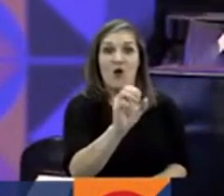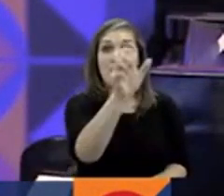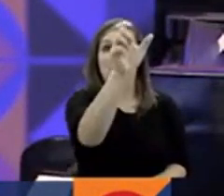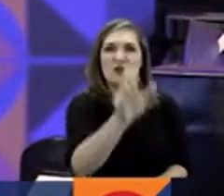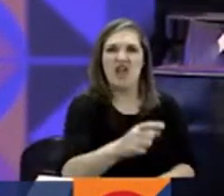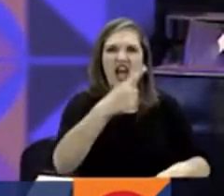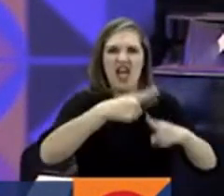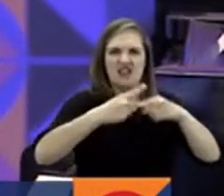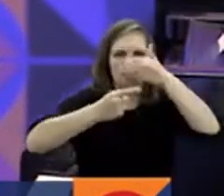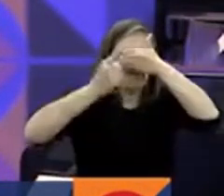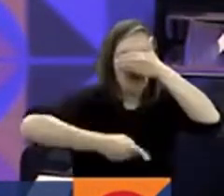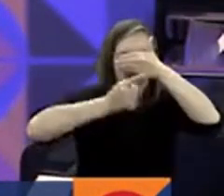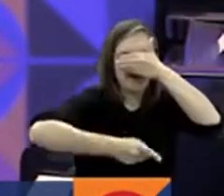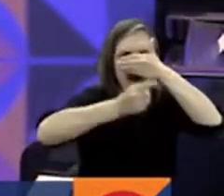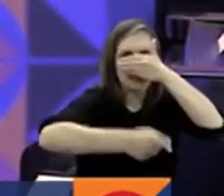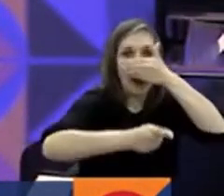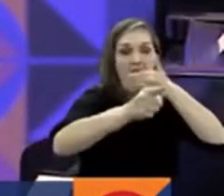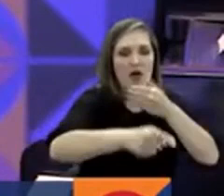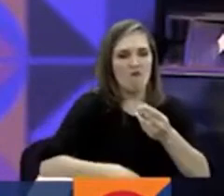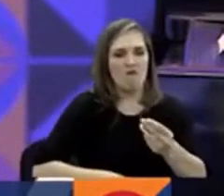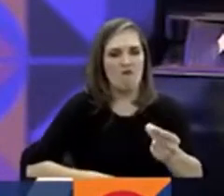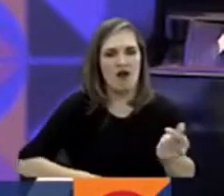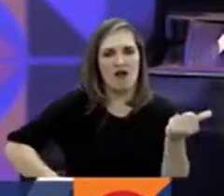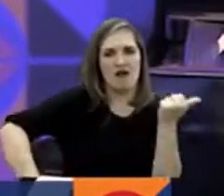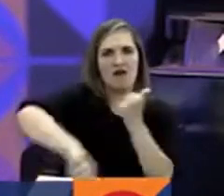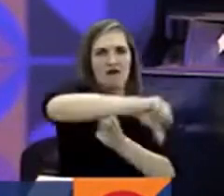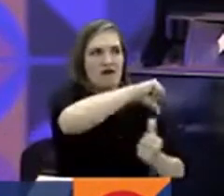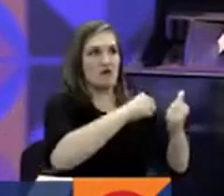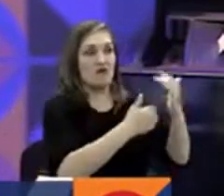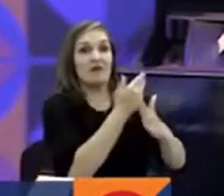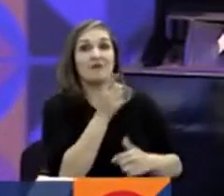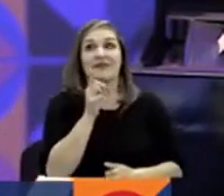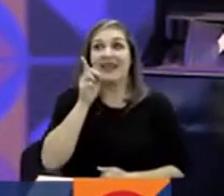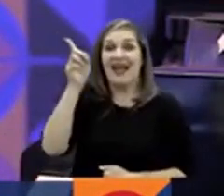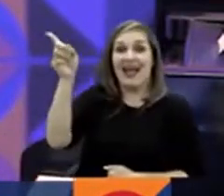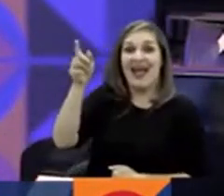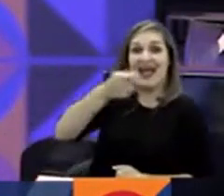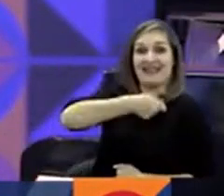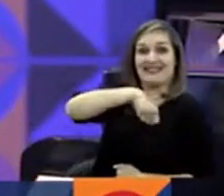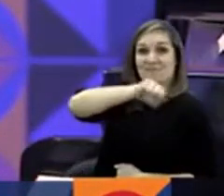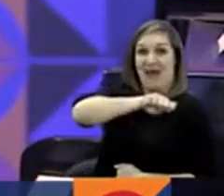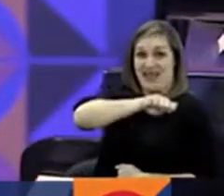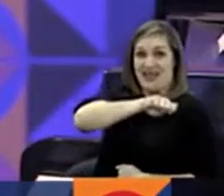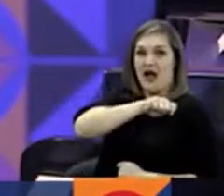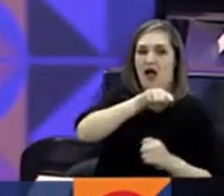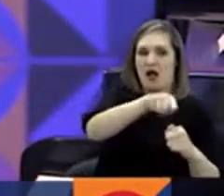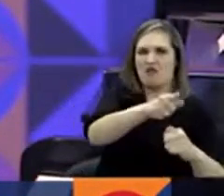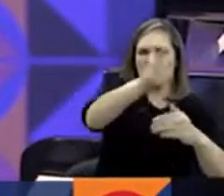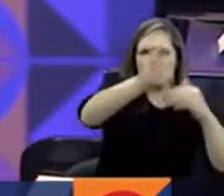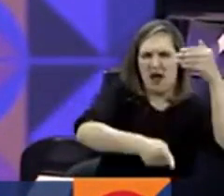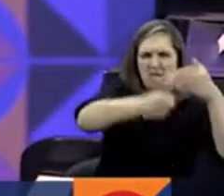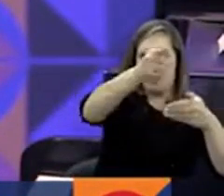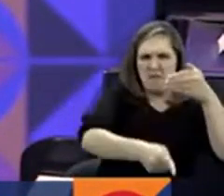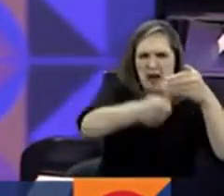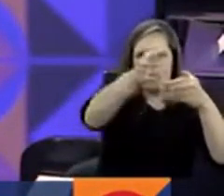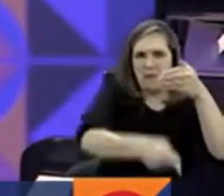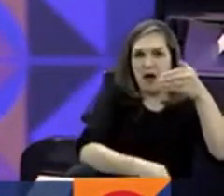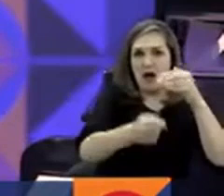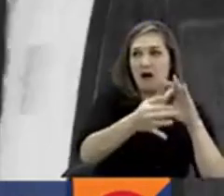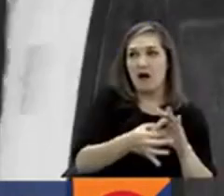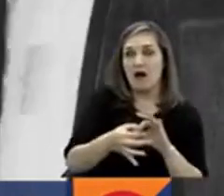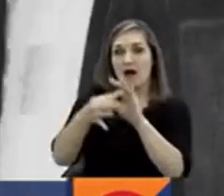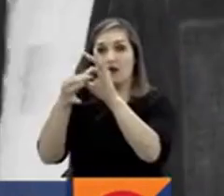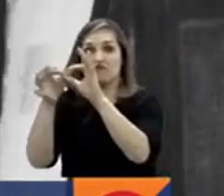ese entonces Neruda era en España agregado cultural y cónsul y no era